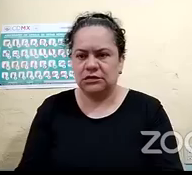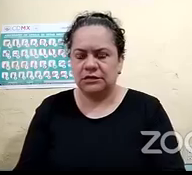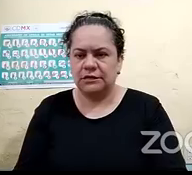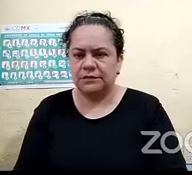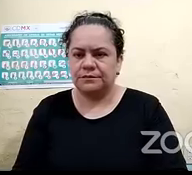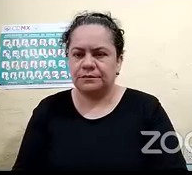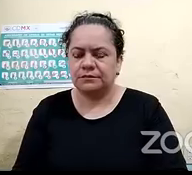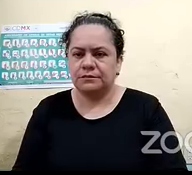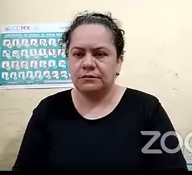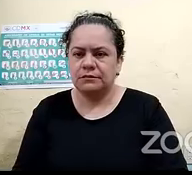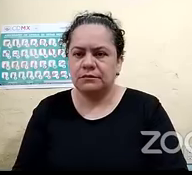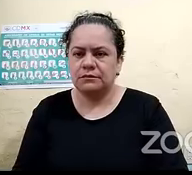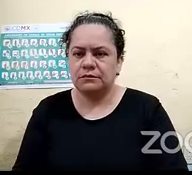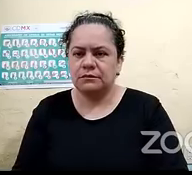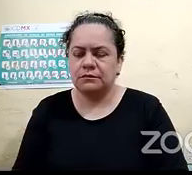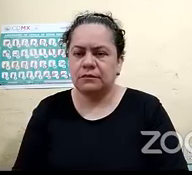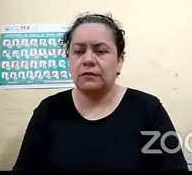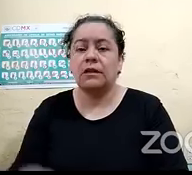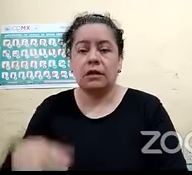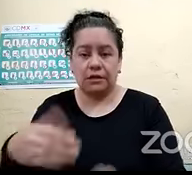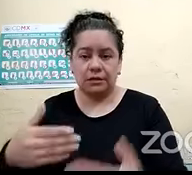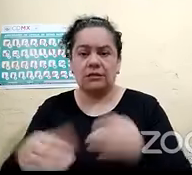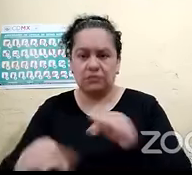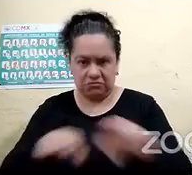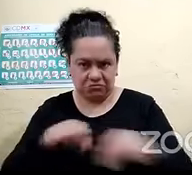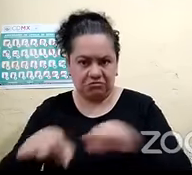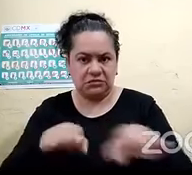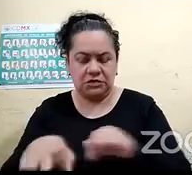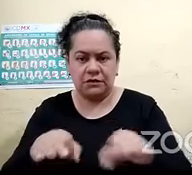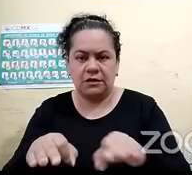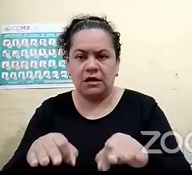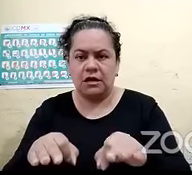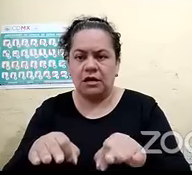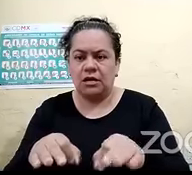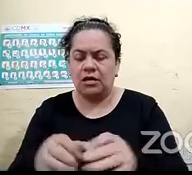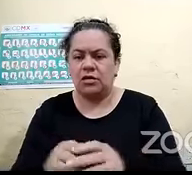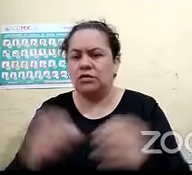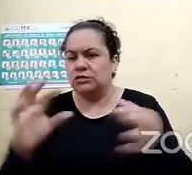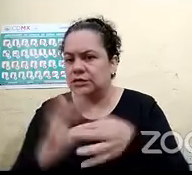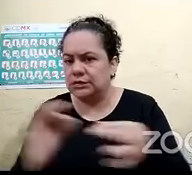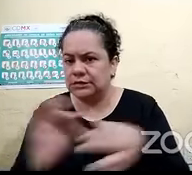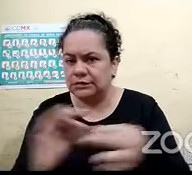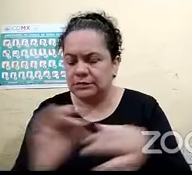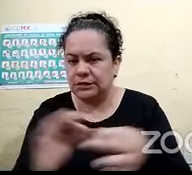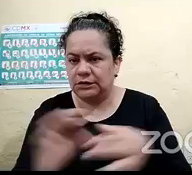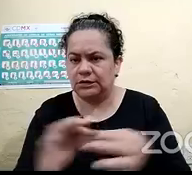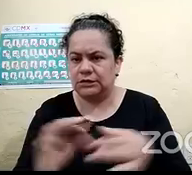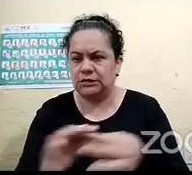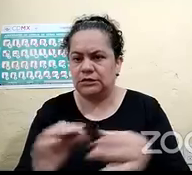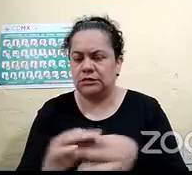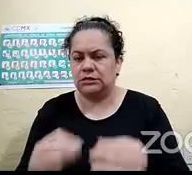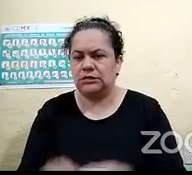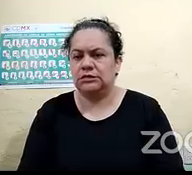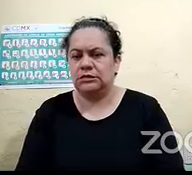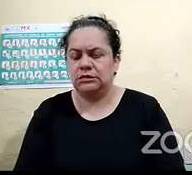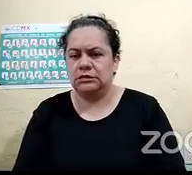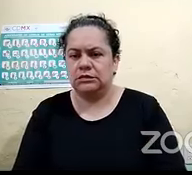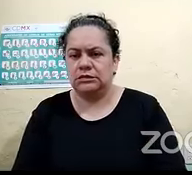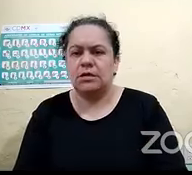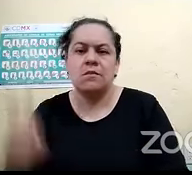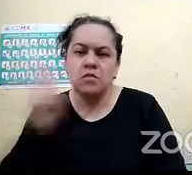en donde trabajo nos dan capacitaciones de vez en cuando hacemos simulacros nos dan